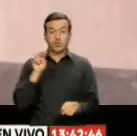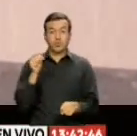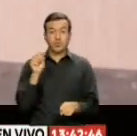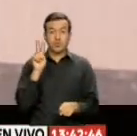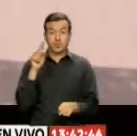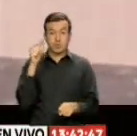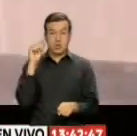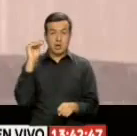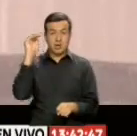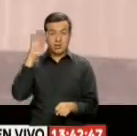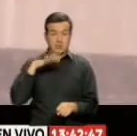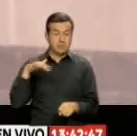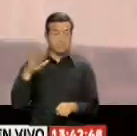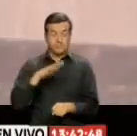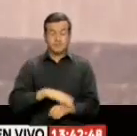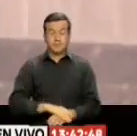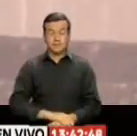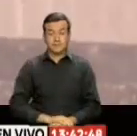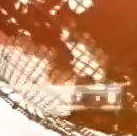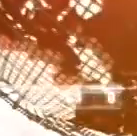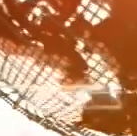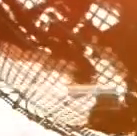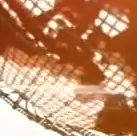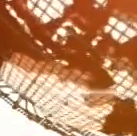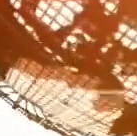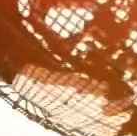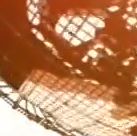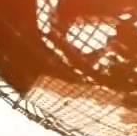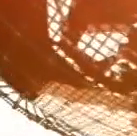grados De magnitud Fernanda Vera Telediario